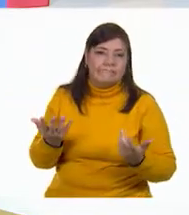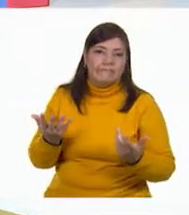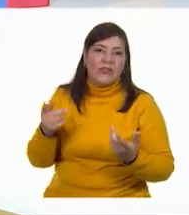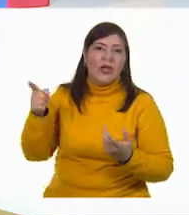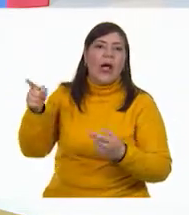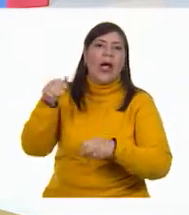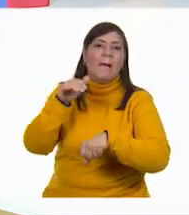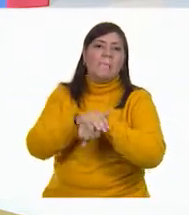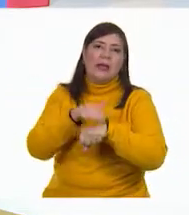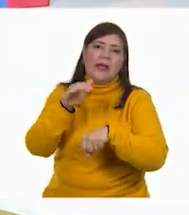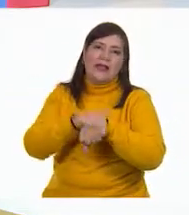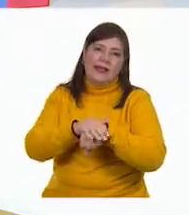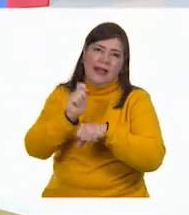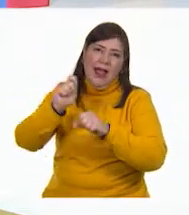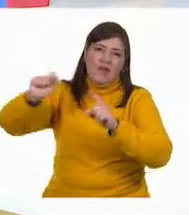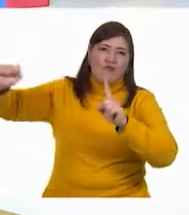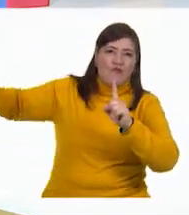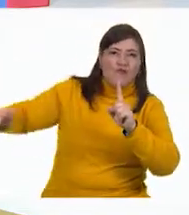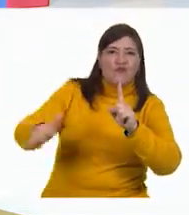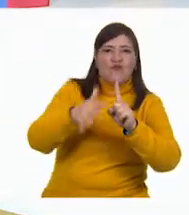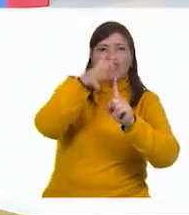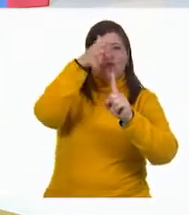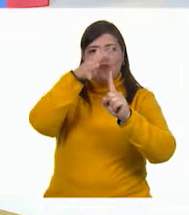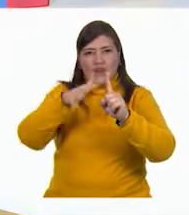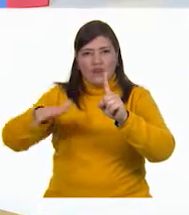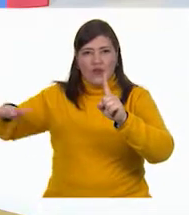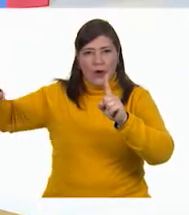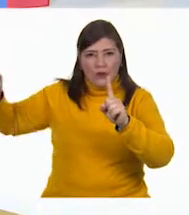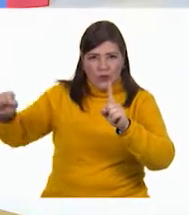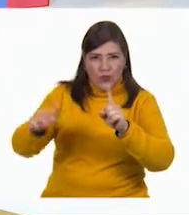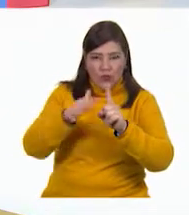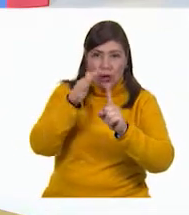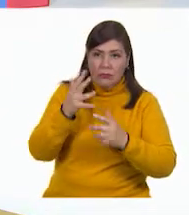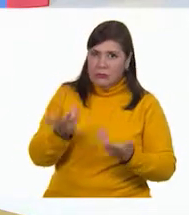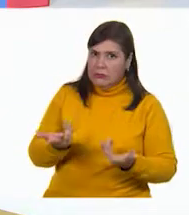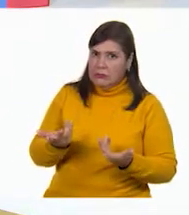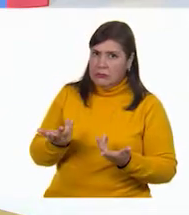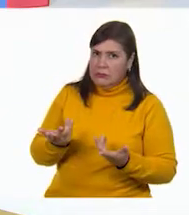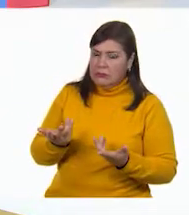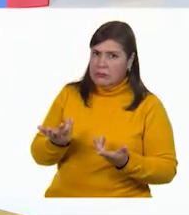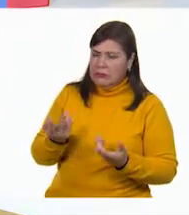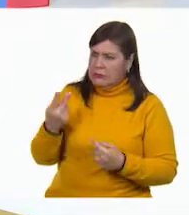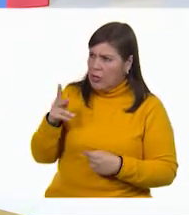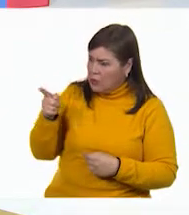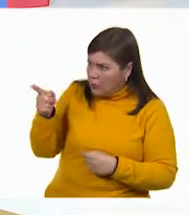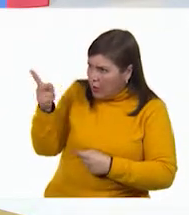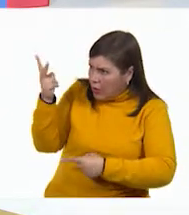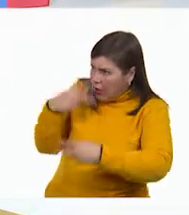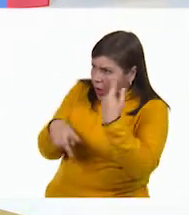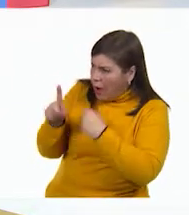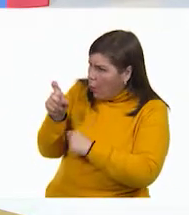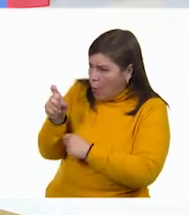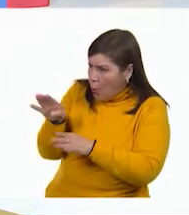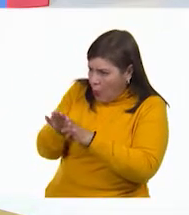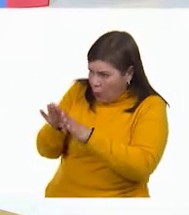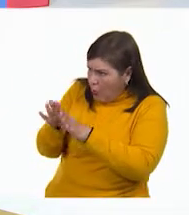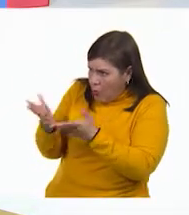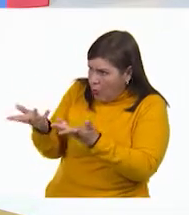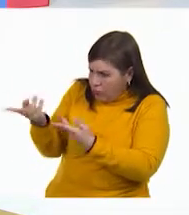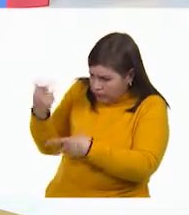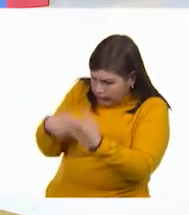amiga, la ola. Pero, pero ¿cómo llegaste hasta aquí? Le preguntó.